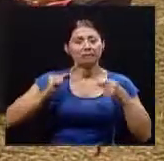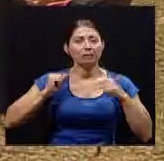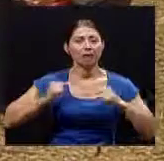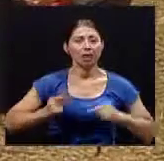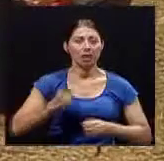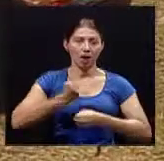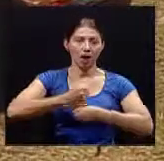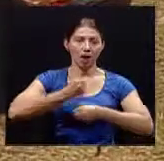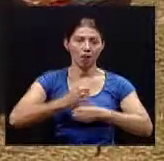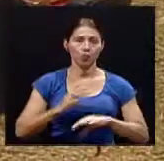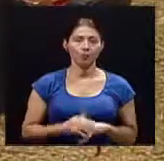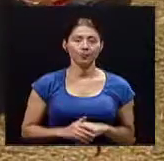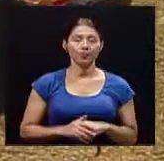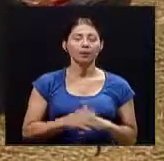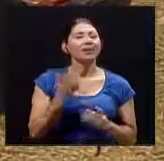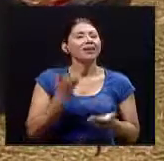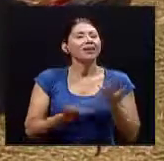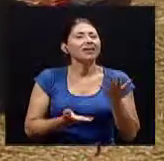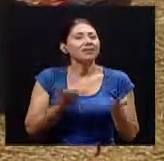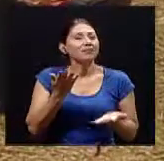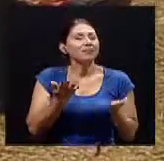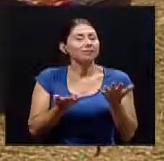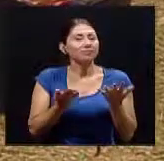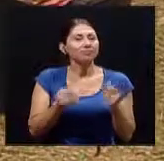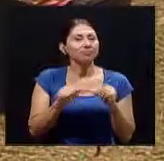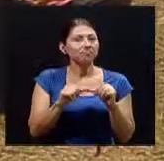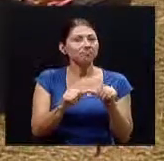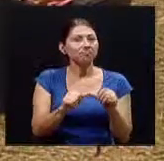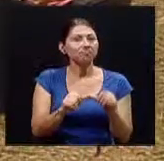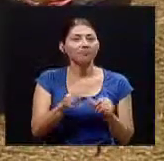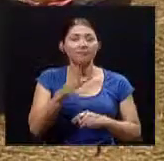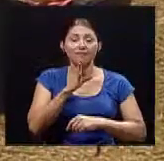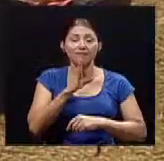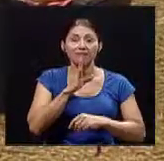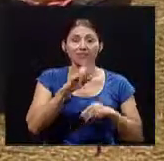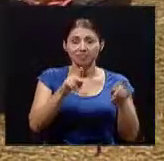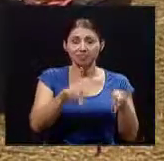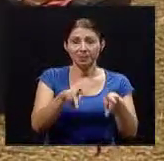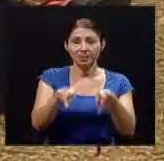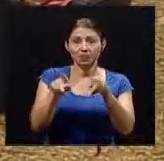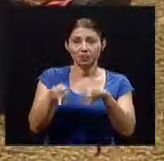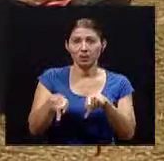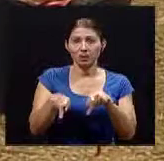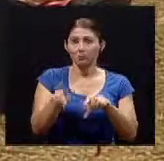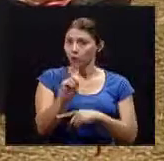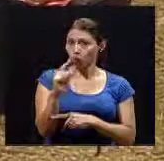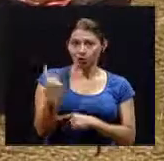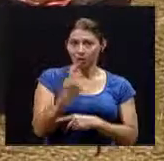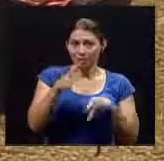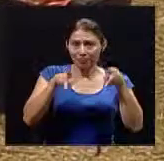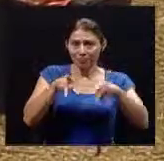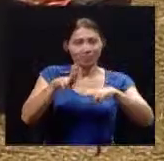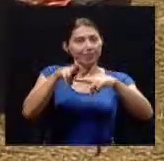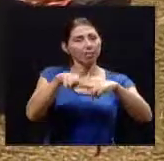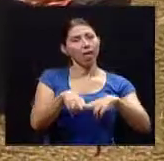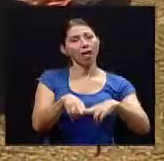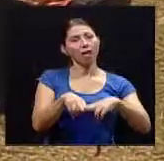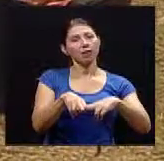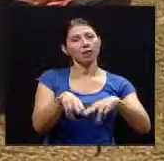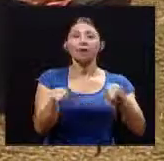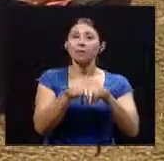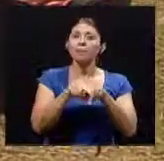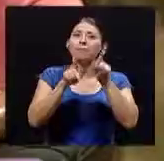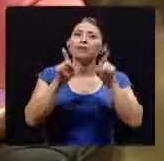quizás hablando de las personas también no solo que están sentadas sino que tienen que movilizarse y